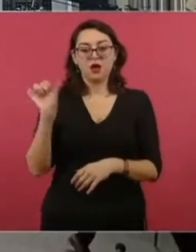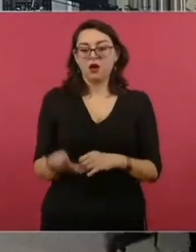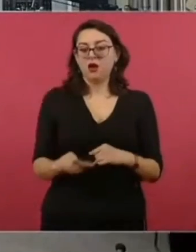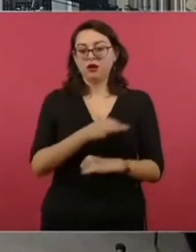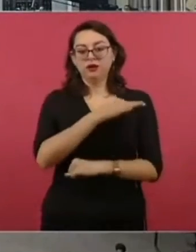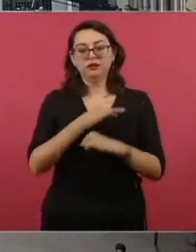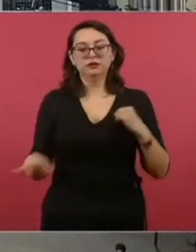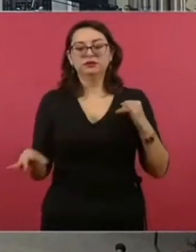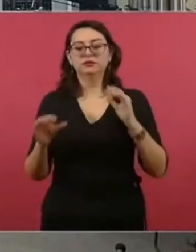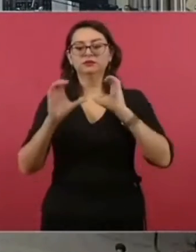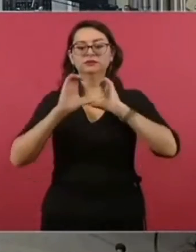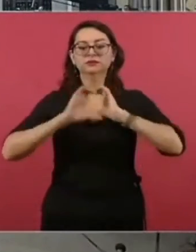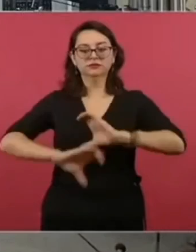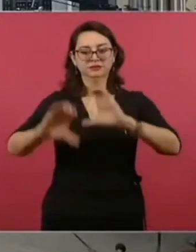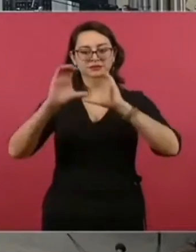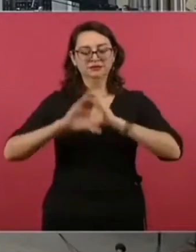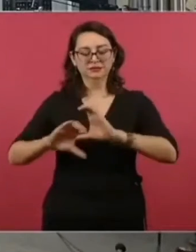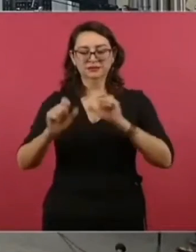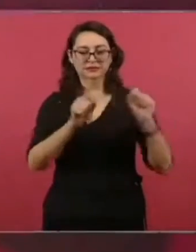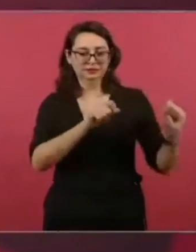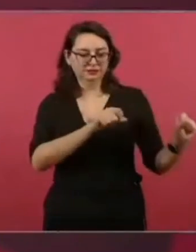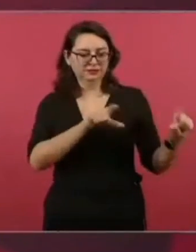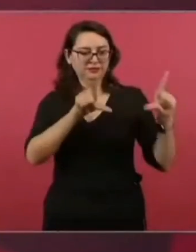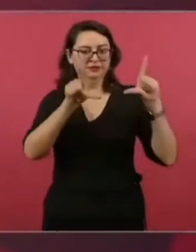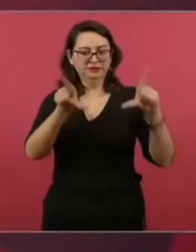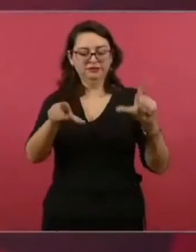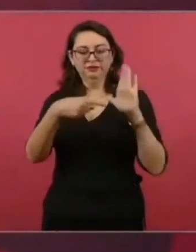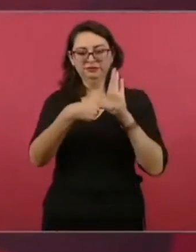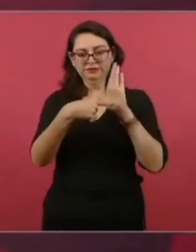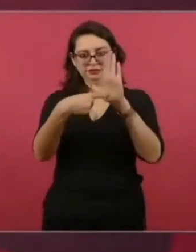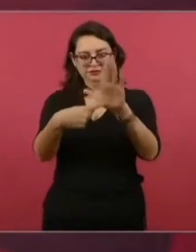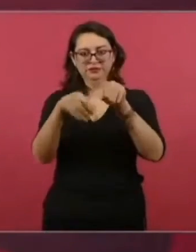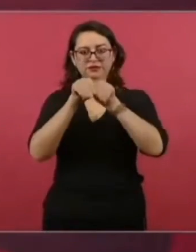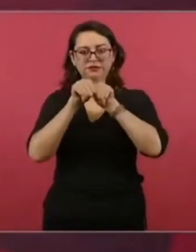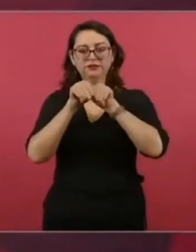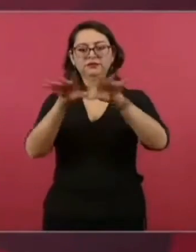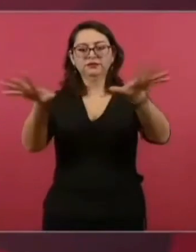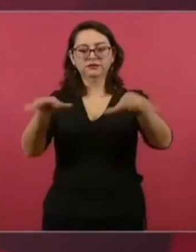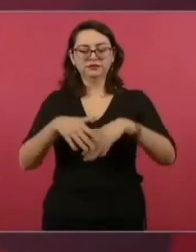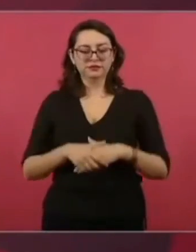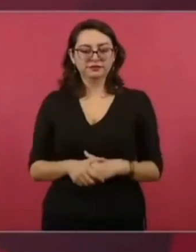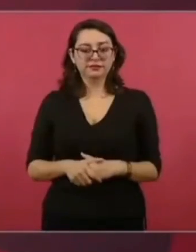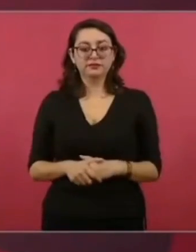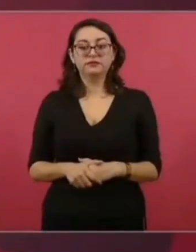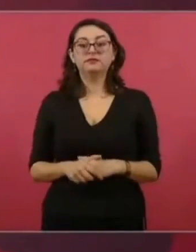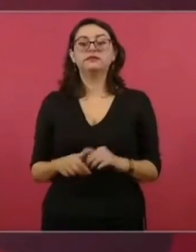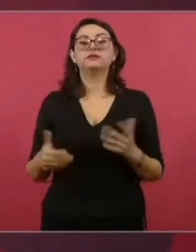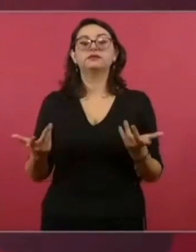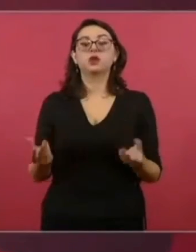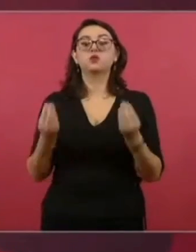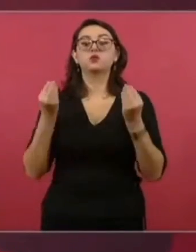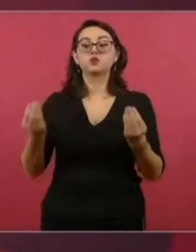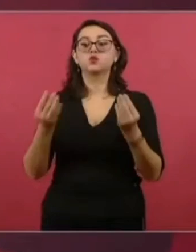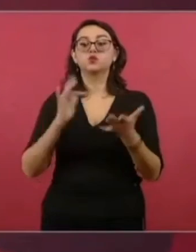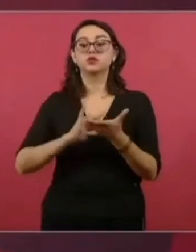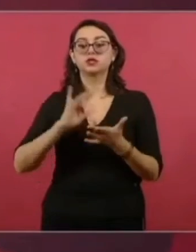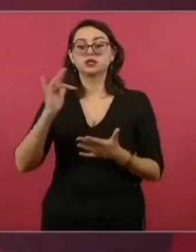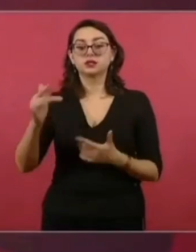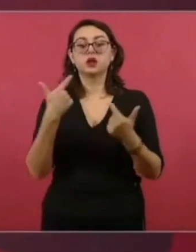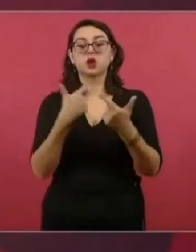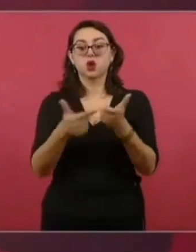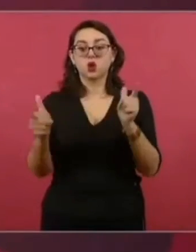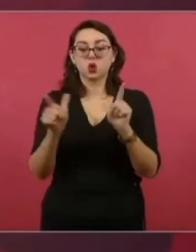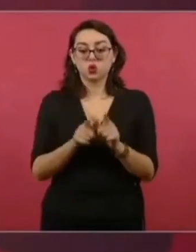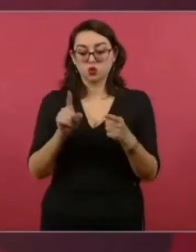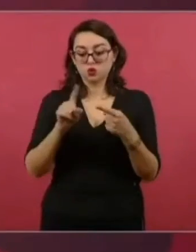Muchas gracias a los de Grupo Frontera. ¿Cómo